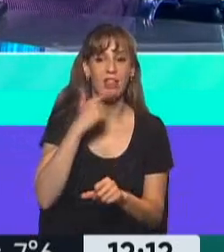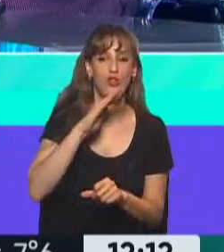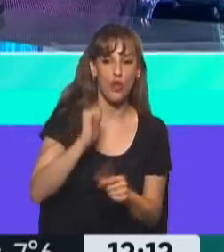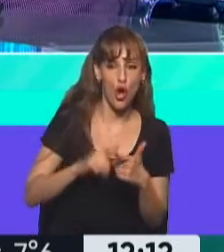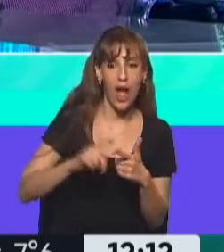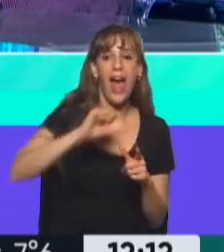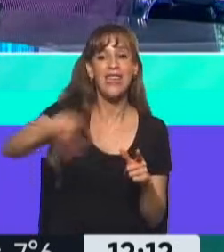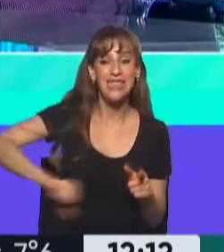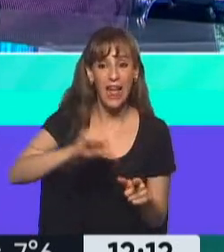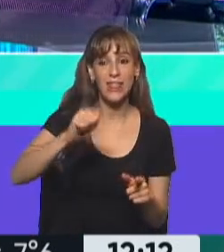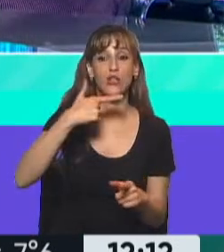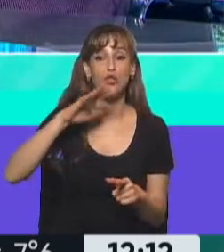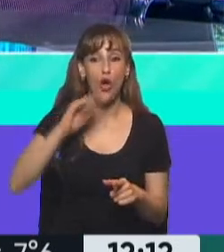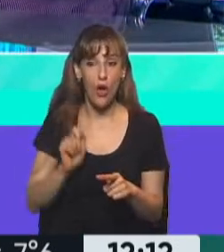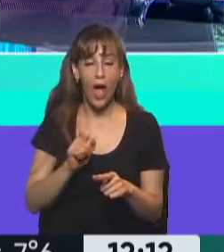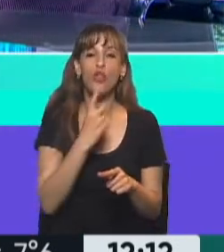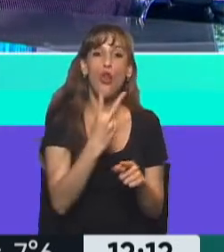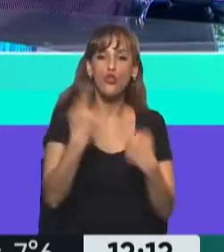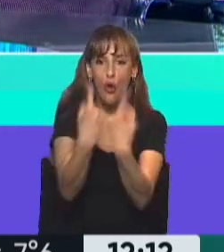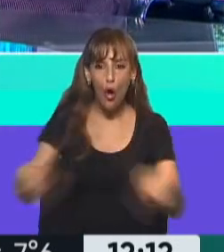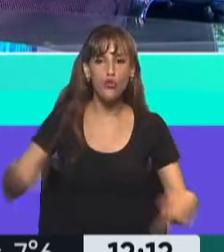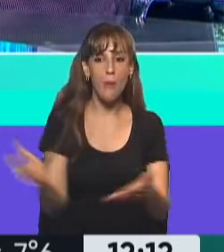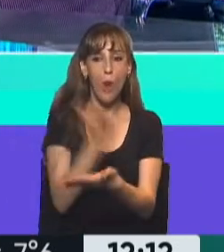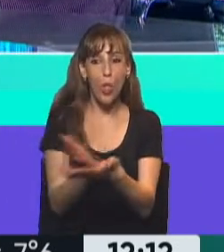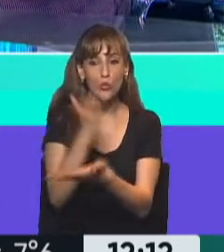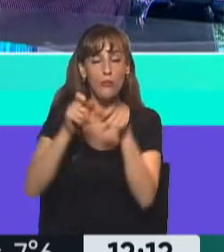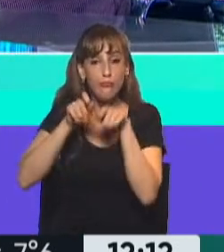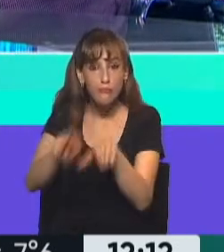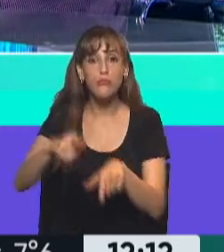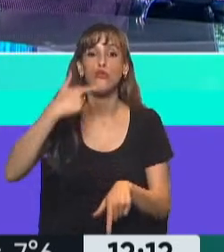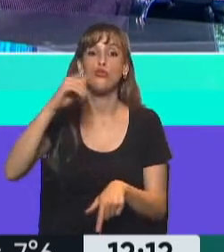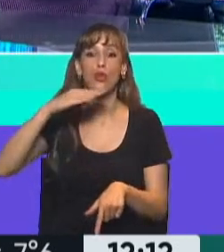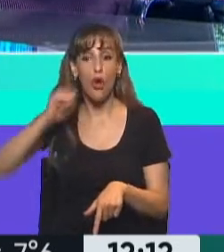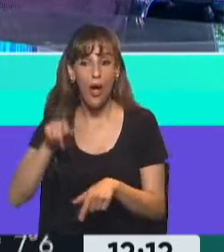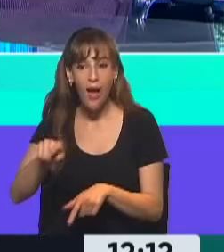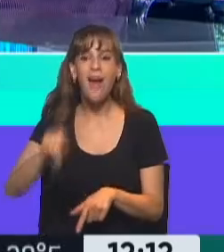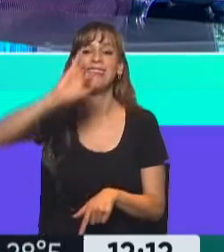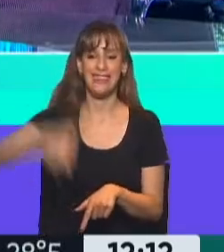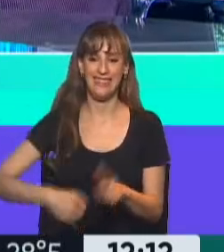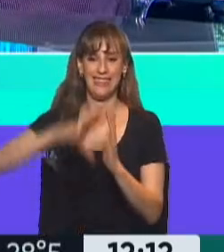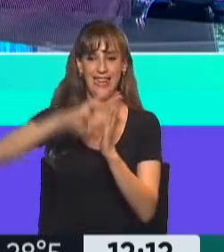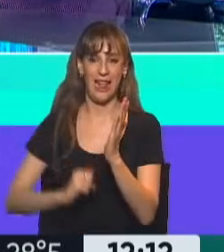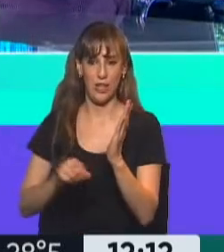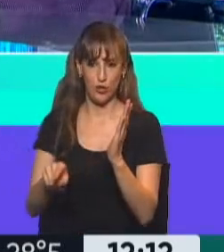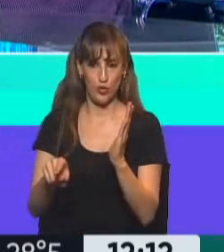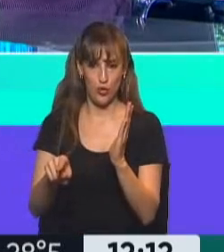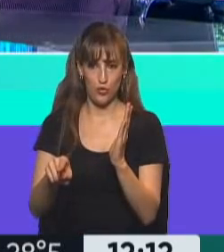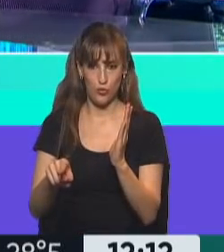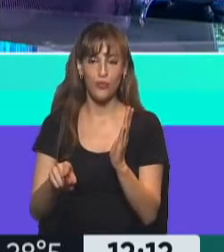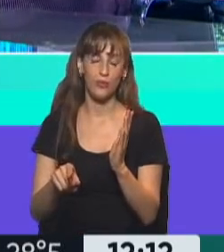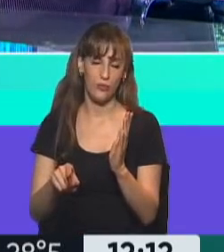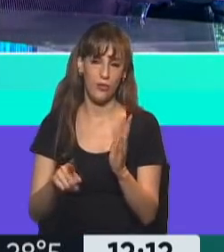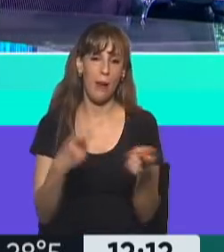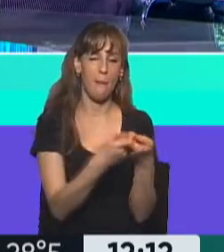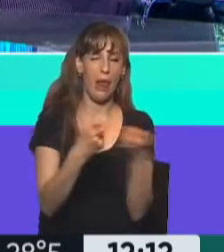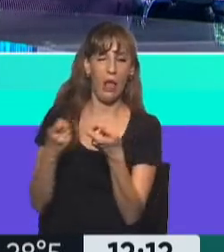de soja, son dos derivados que producen las aceiteras y los grandes grupos económicos argentinos que se la han juntado con la pala, la han juntado con